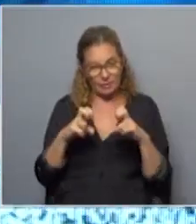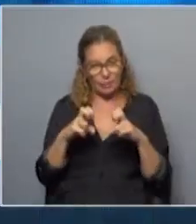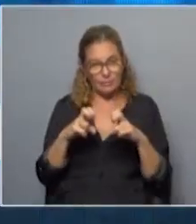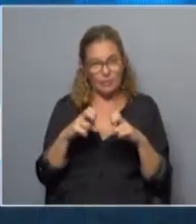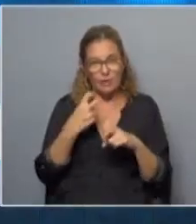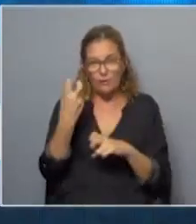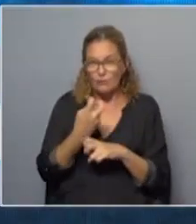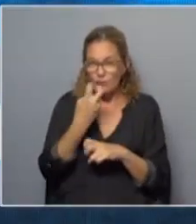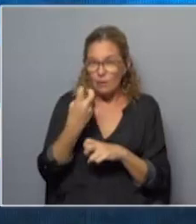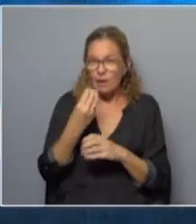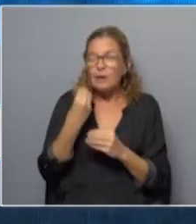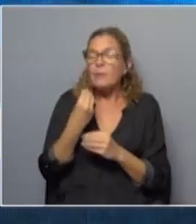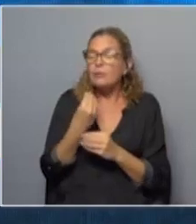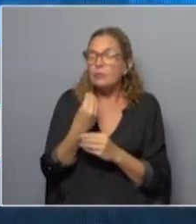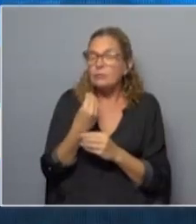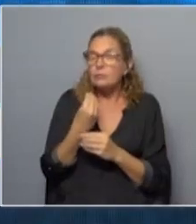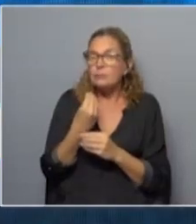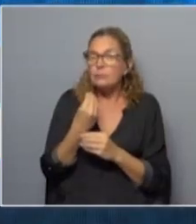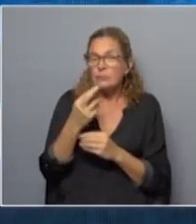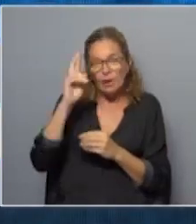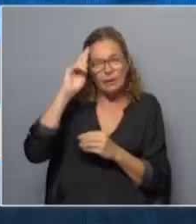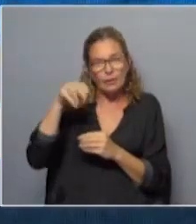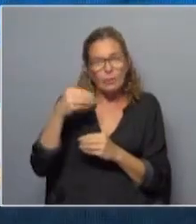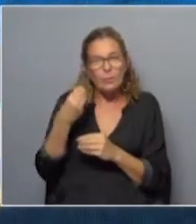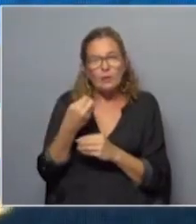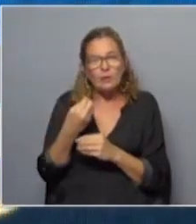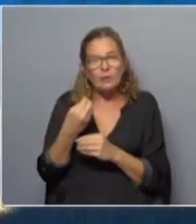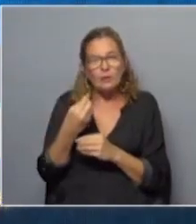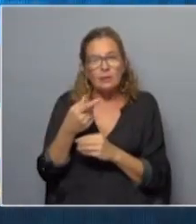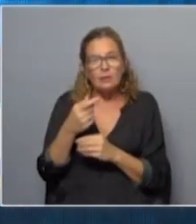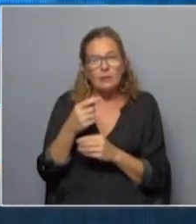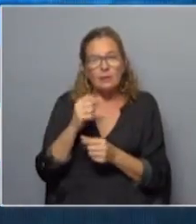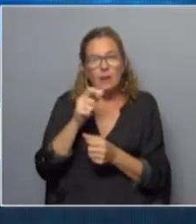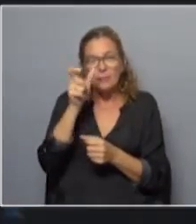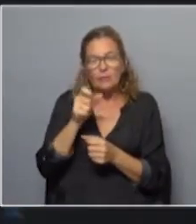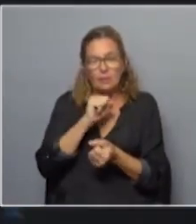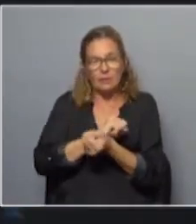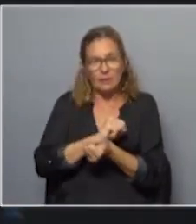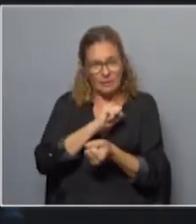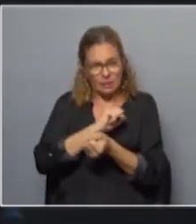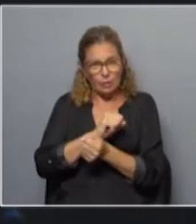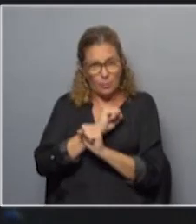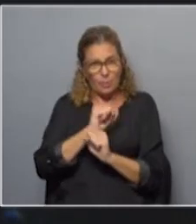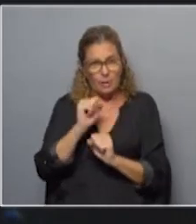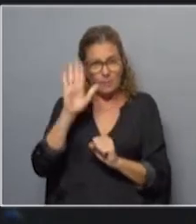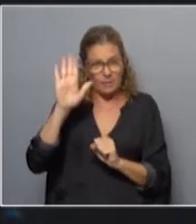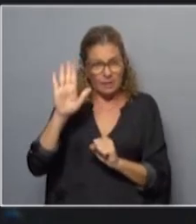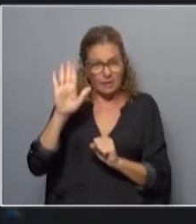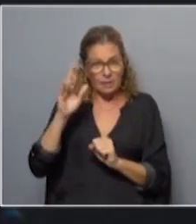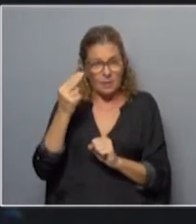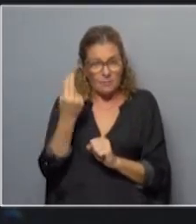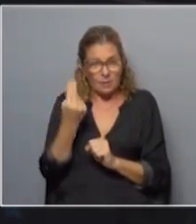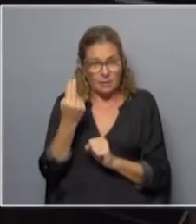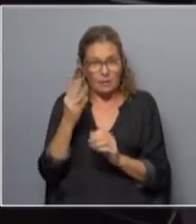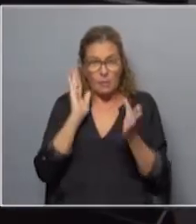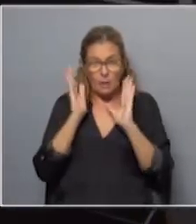puede buscar qué fue lo que pasó, las razones por las que la persona ha sido privada de libertad. Y el detenido puede pedir un abogado y decir, yo no hablo